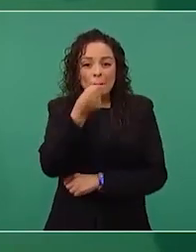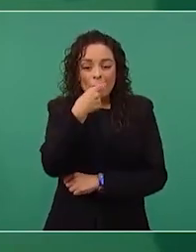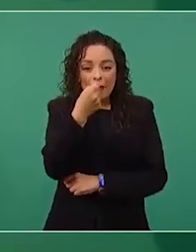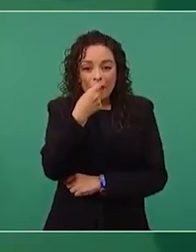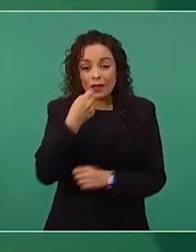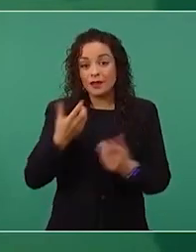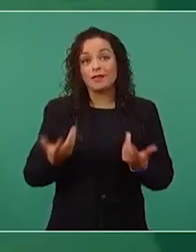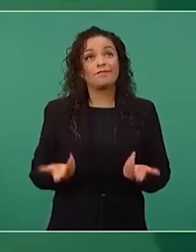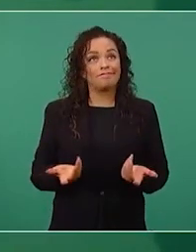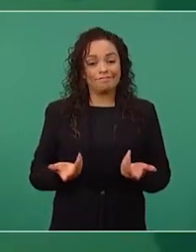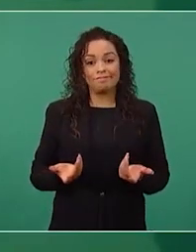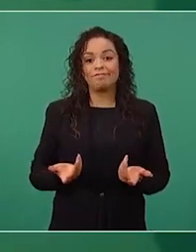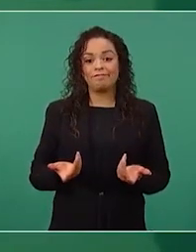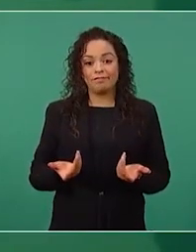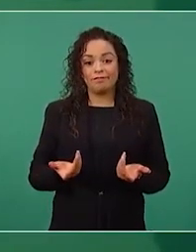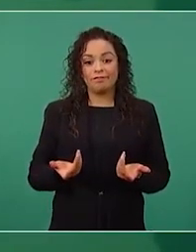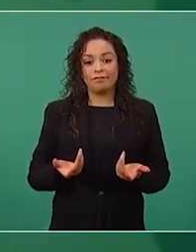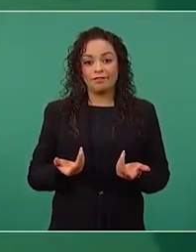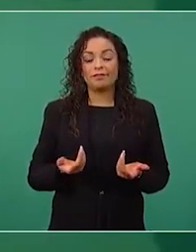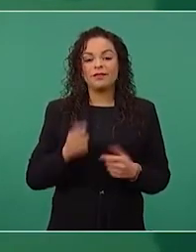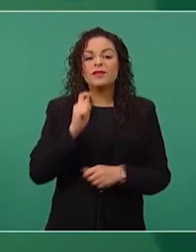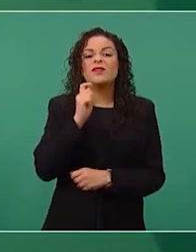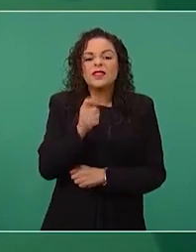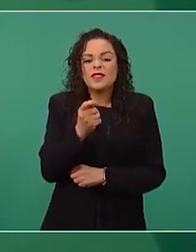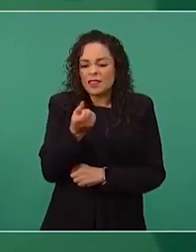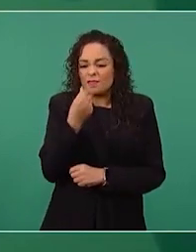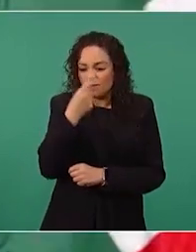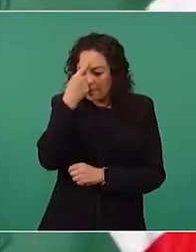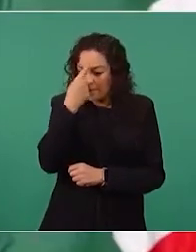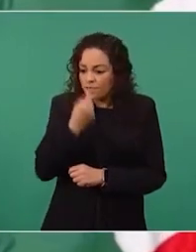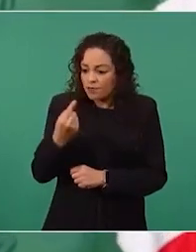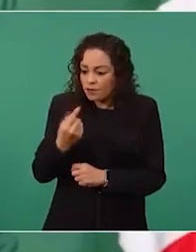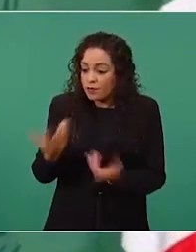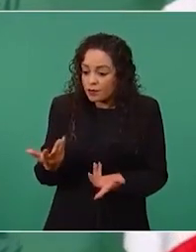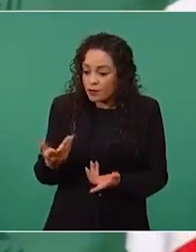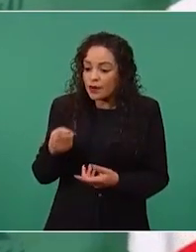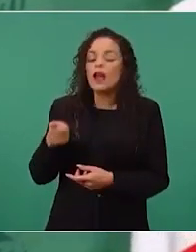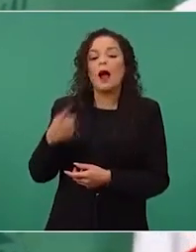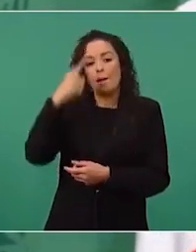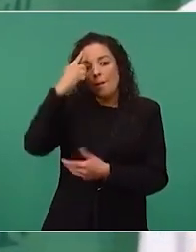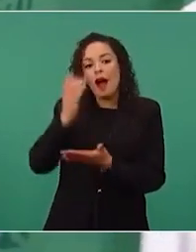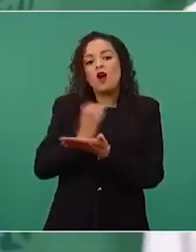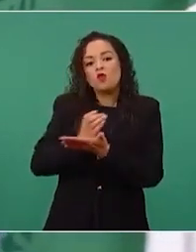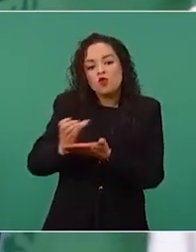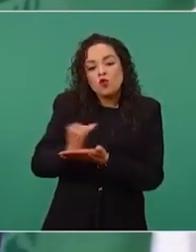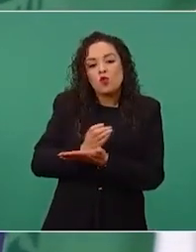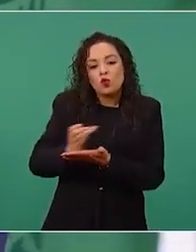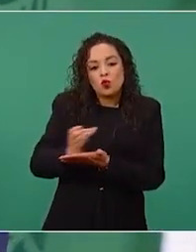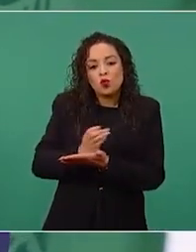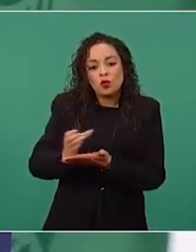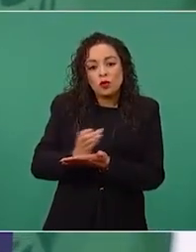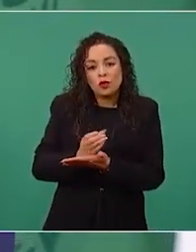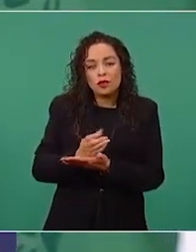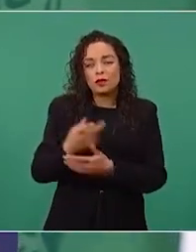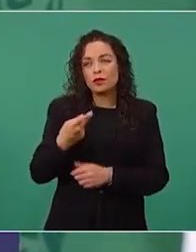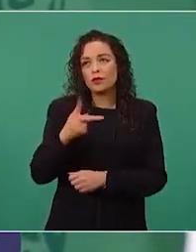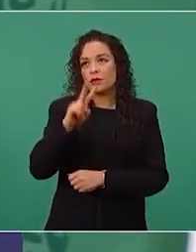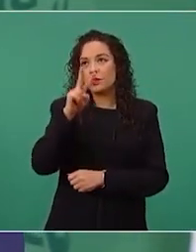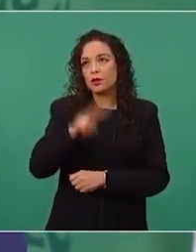propósito que es curar sin embargo hay tantos intereses